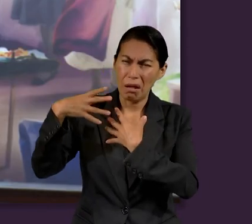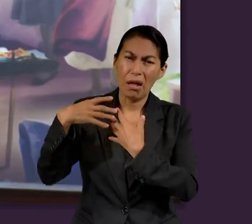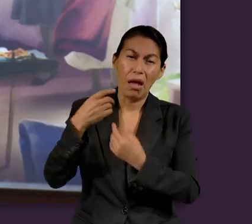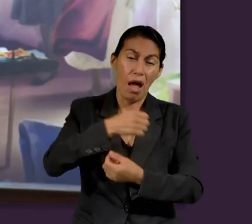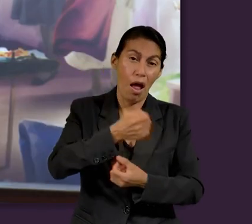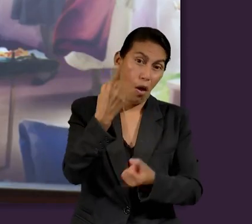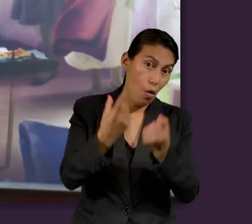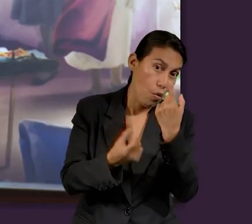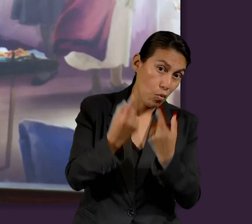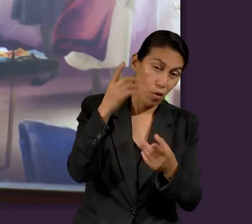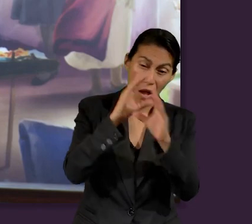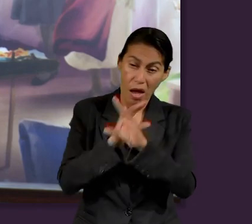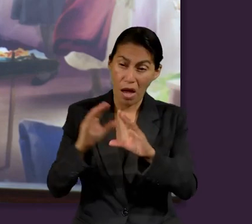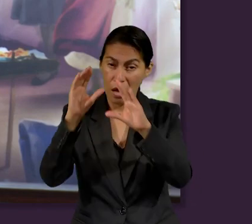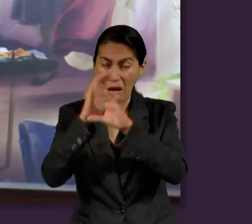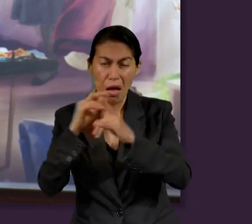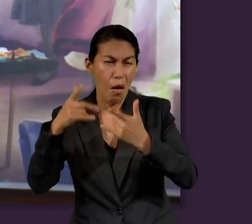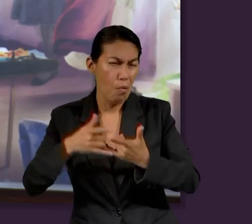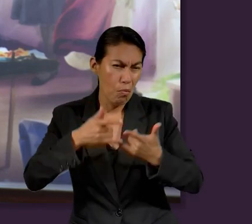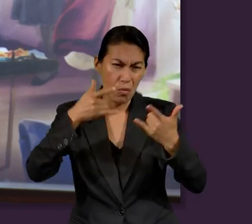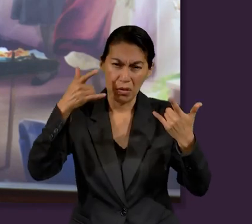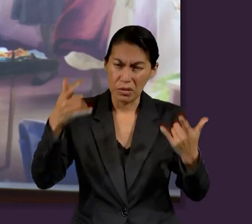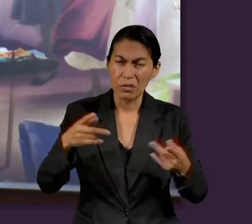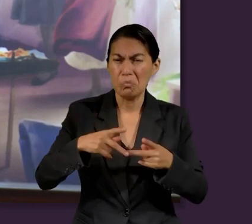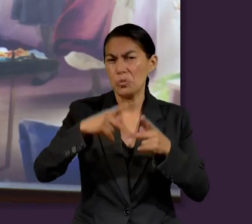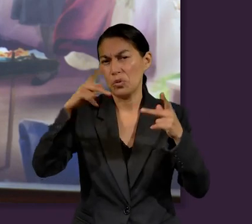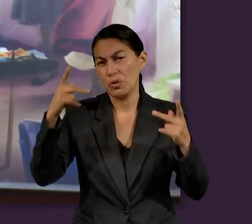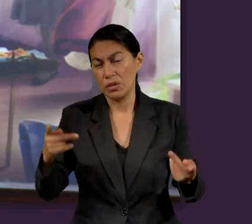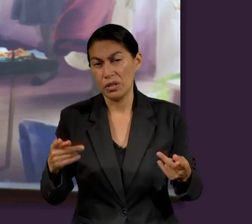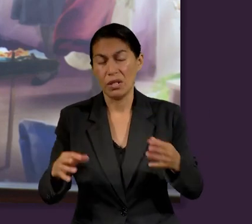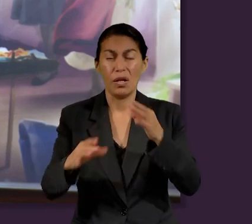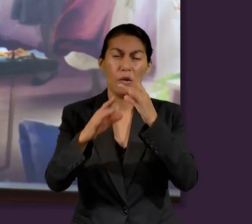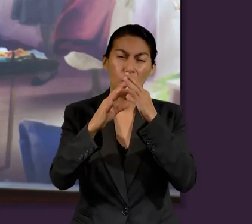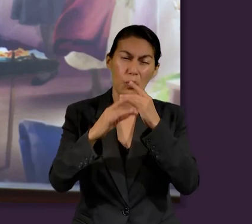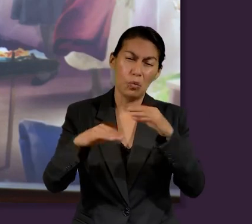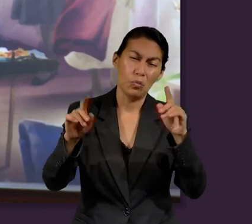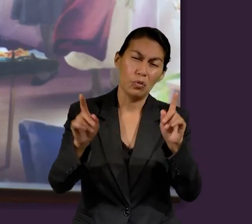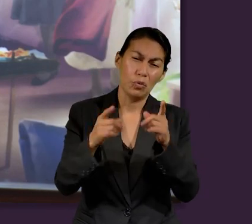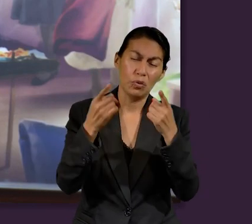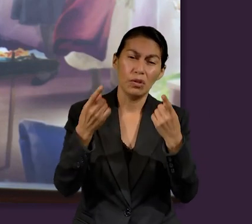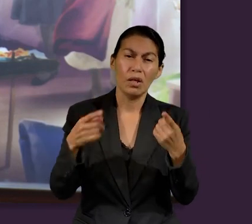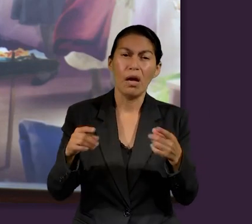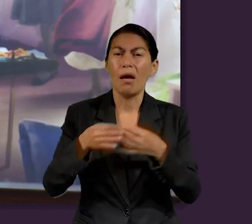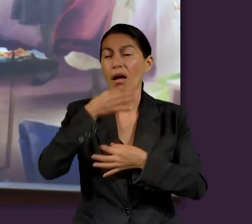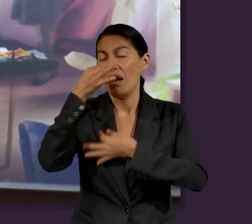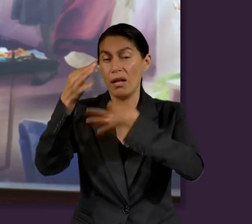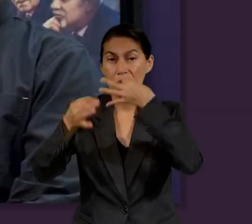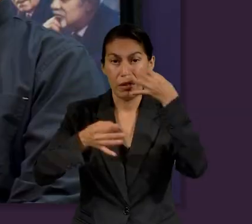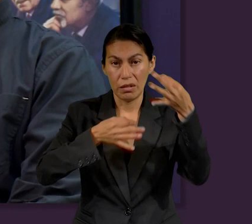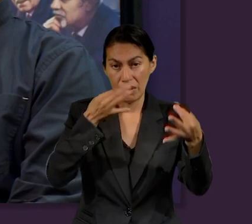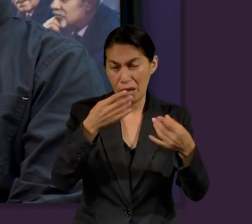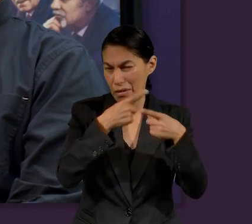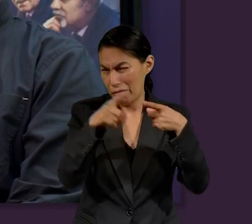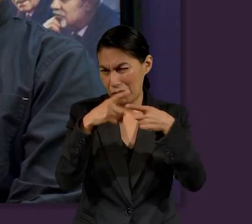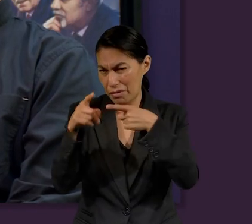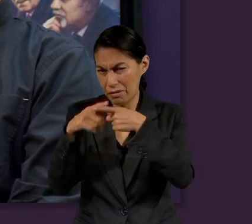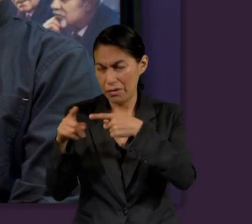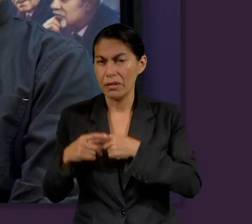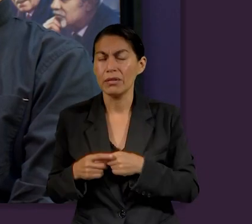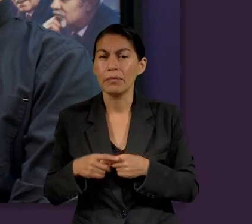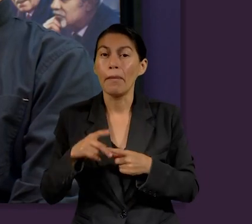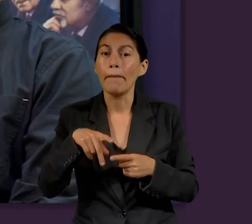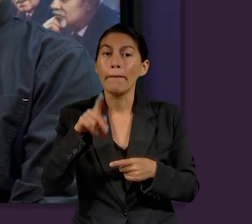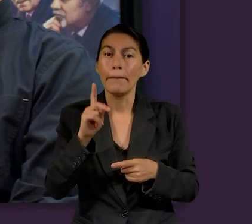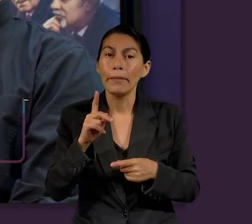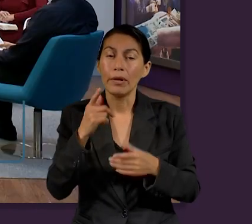ha dotado del canto, de la poesía, de los instrumentos, del predicar. Sin embargo,